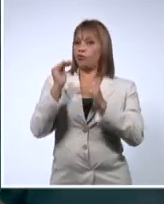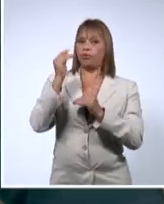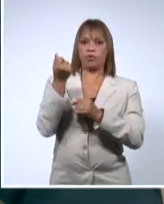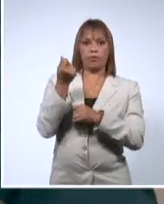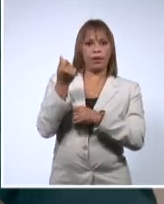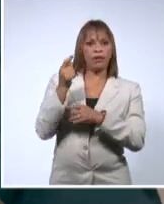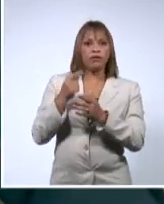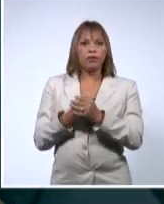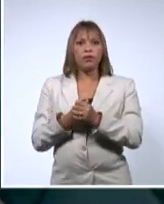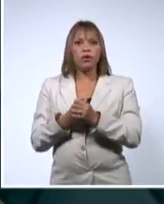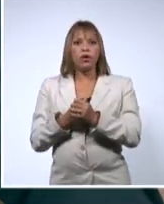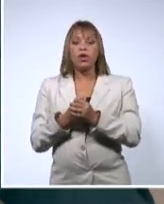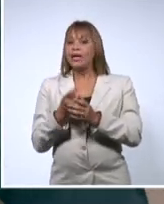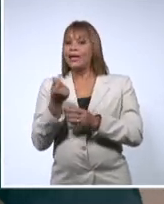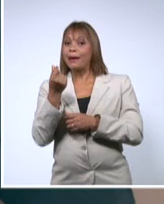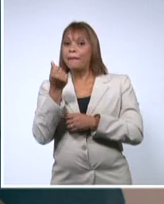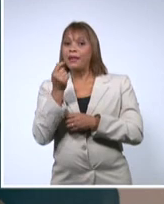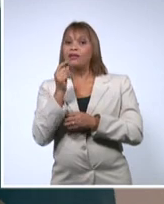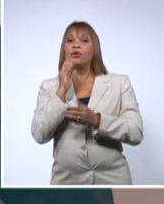precio de la escuela de los hijos.